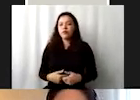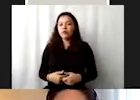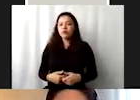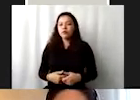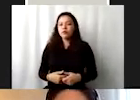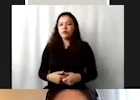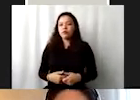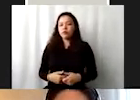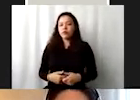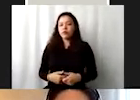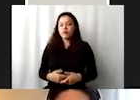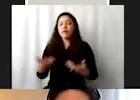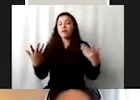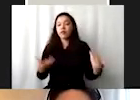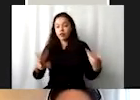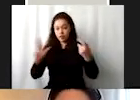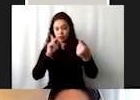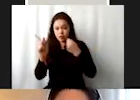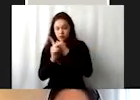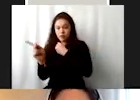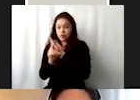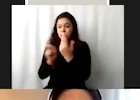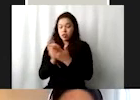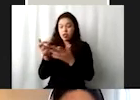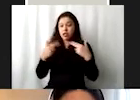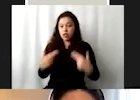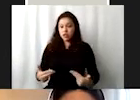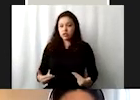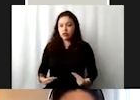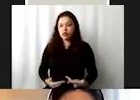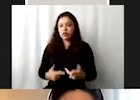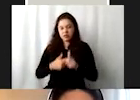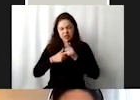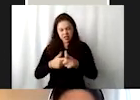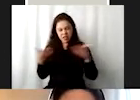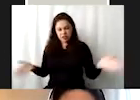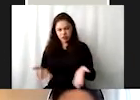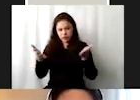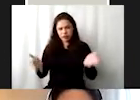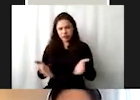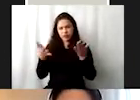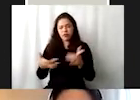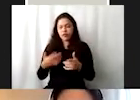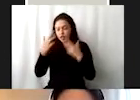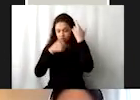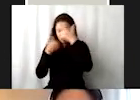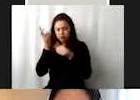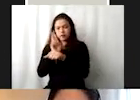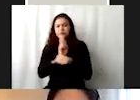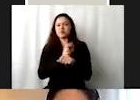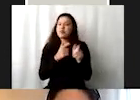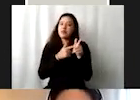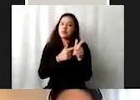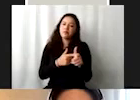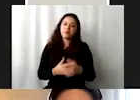que los países han acordado en derechos humanos y que se le dé seguimiento a esto. Y la